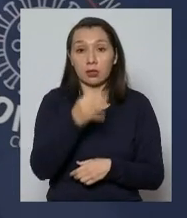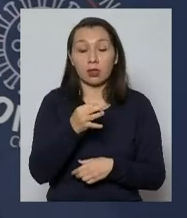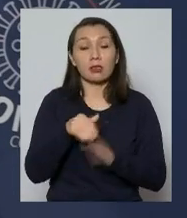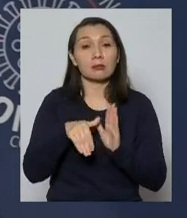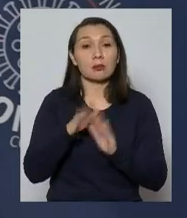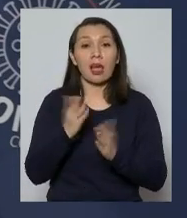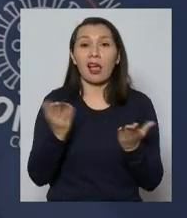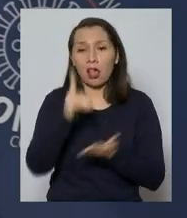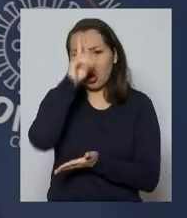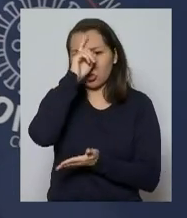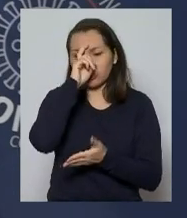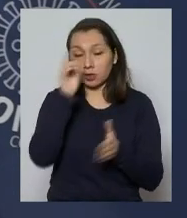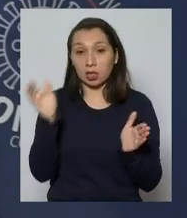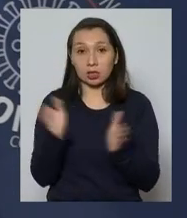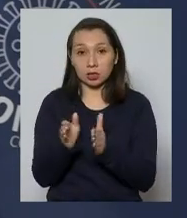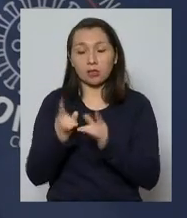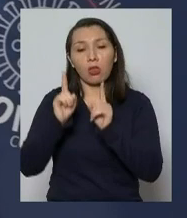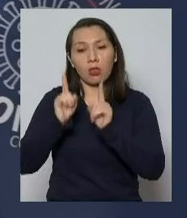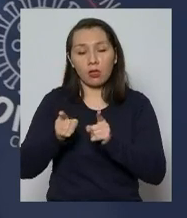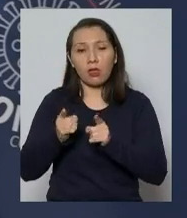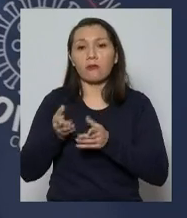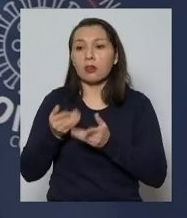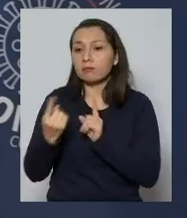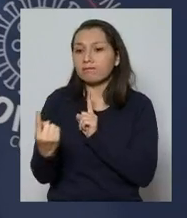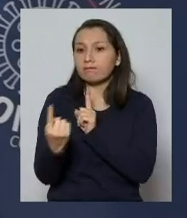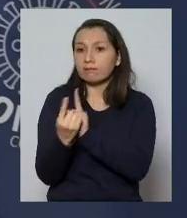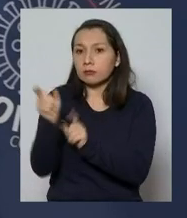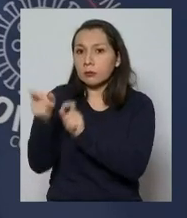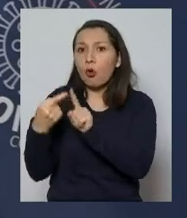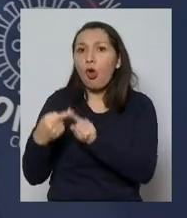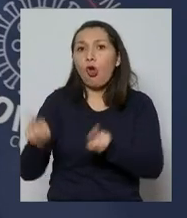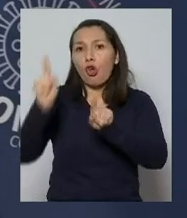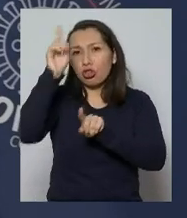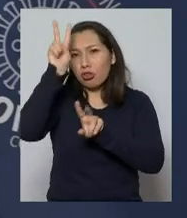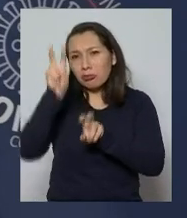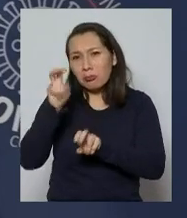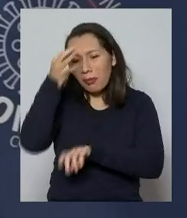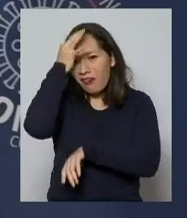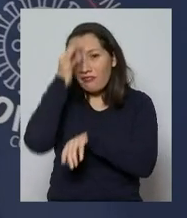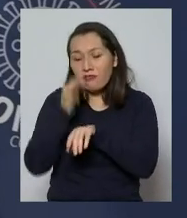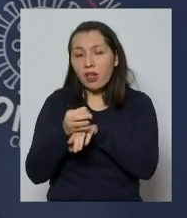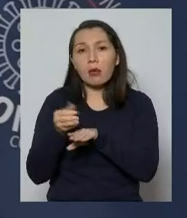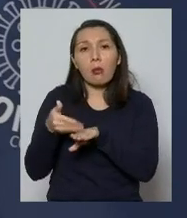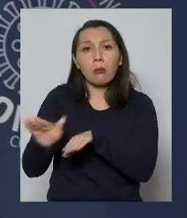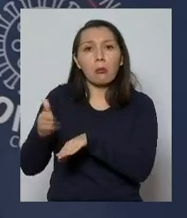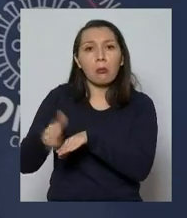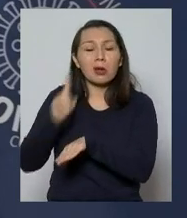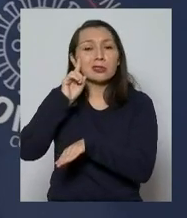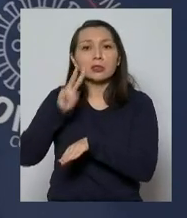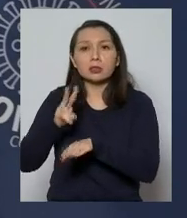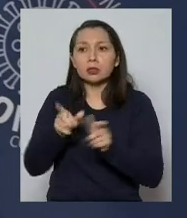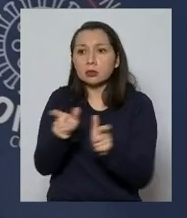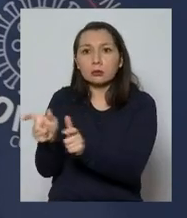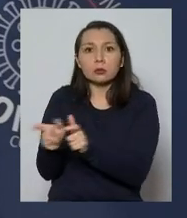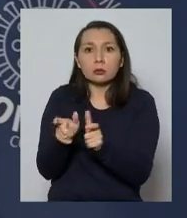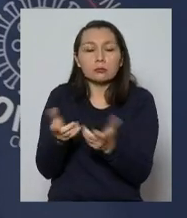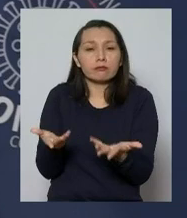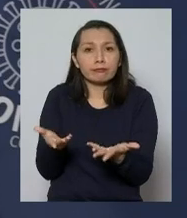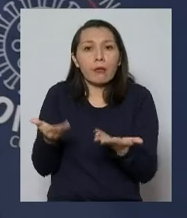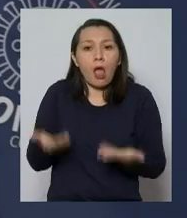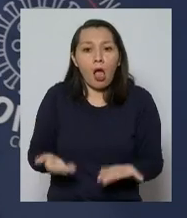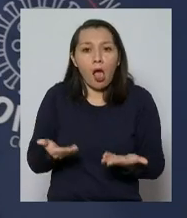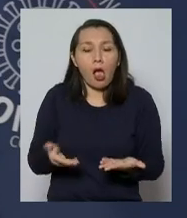sobre todo de la atención primaria de salud, de estas personas que tienen otras enfermedades y que están quedando un poco al margen